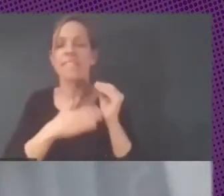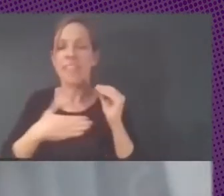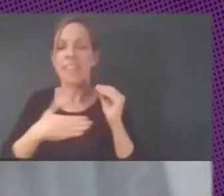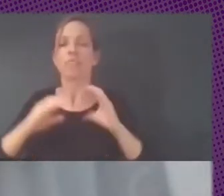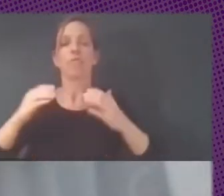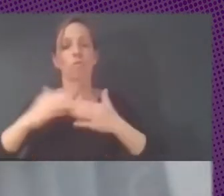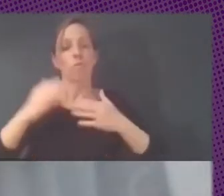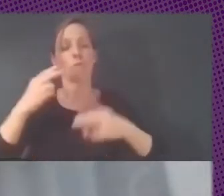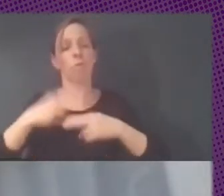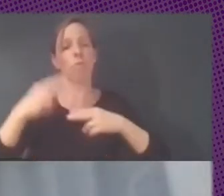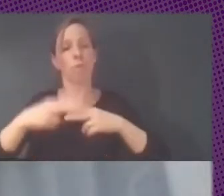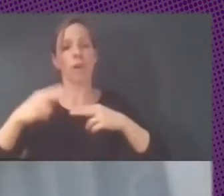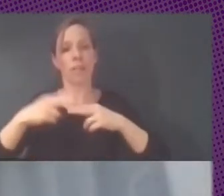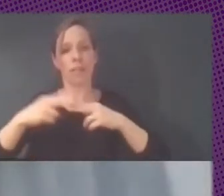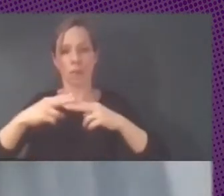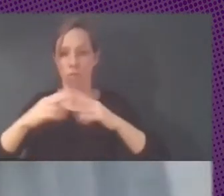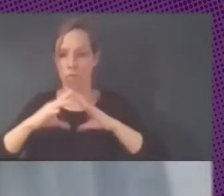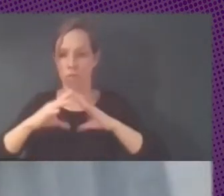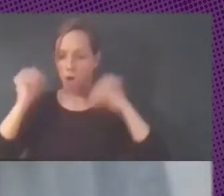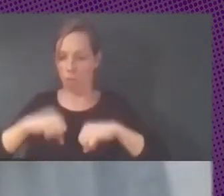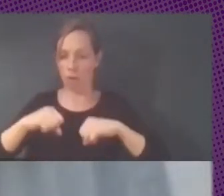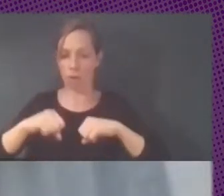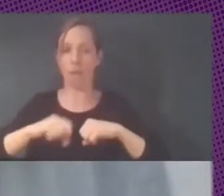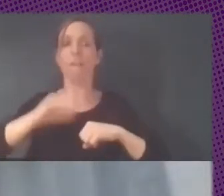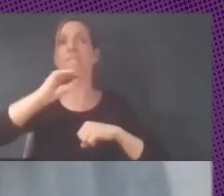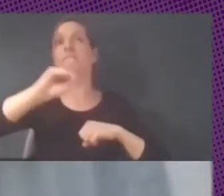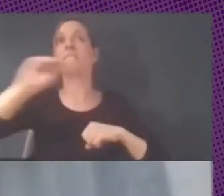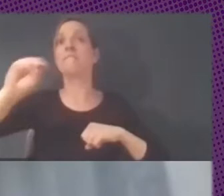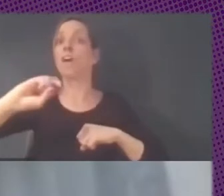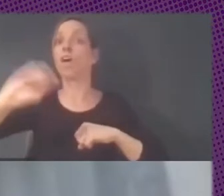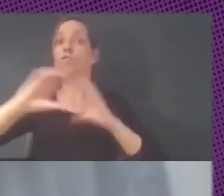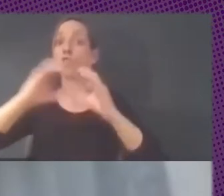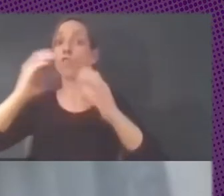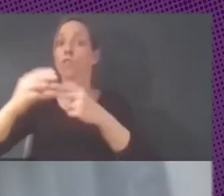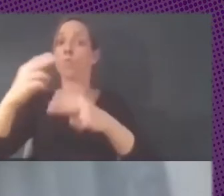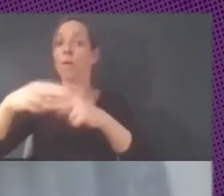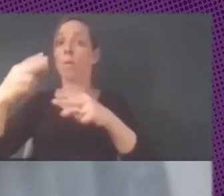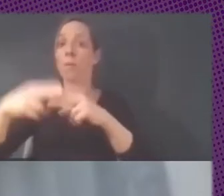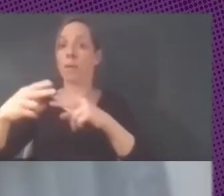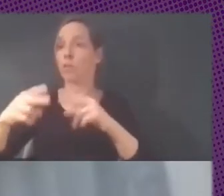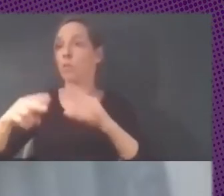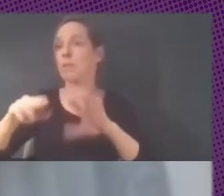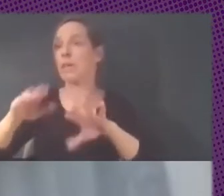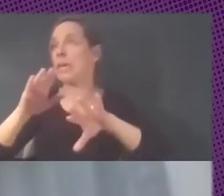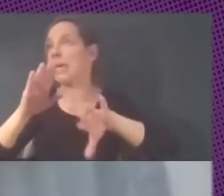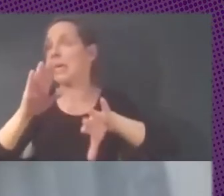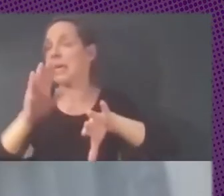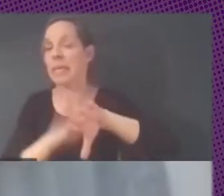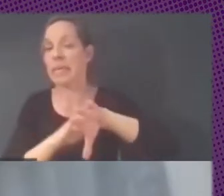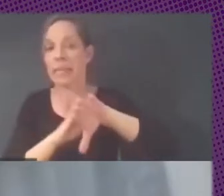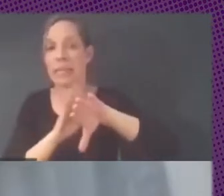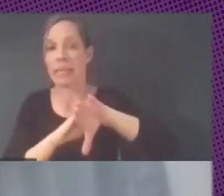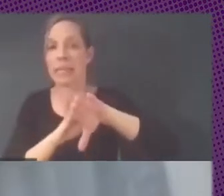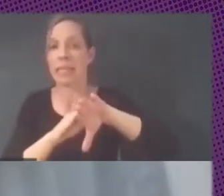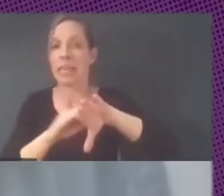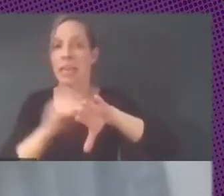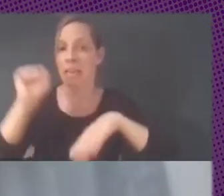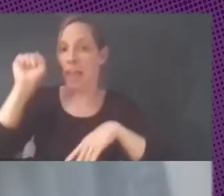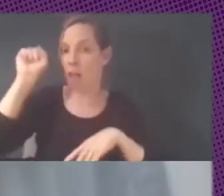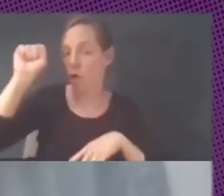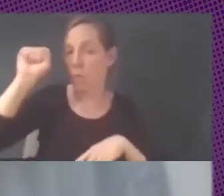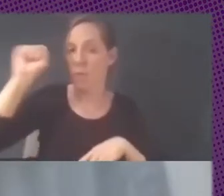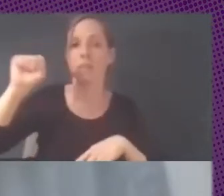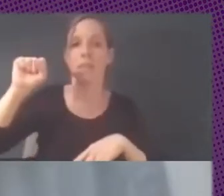políticos y de Frente Amplistas Independientes, que tiene desde izquierda comunistas y